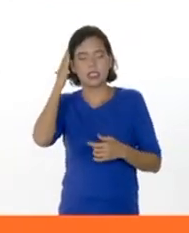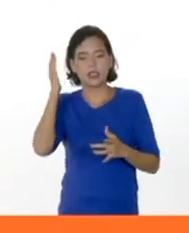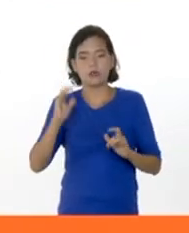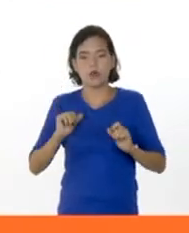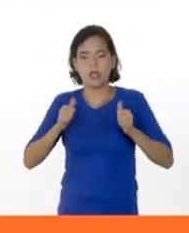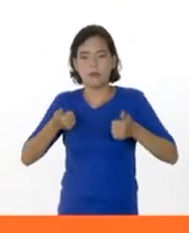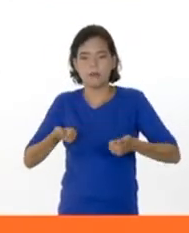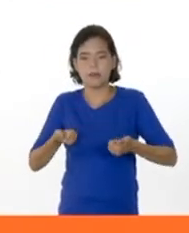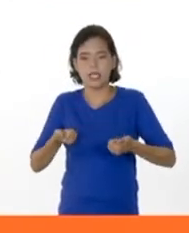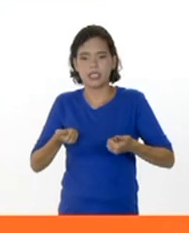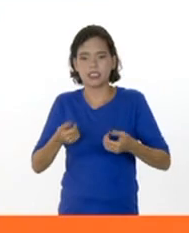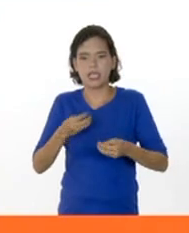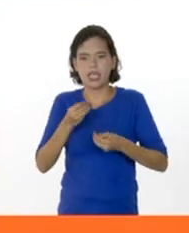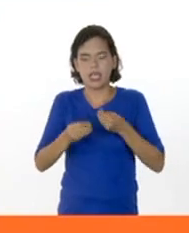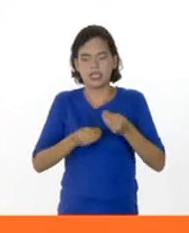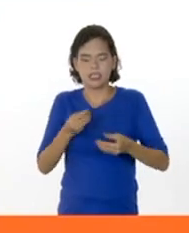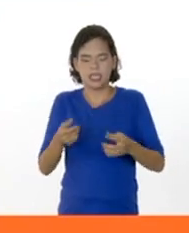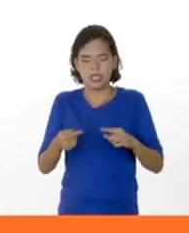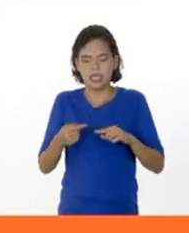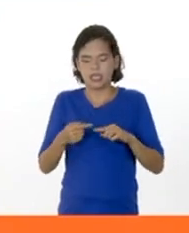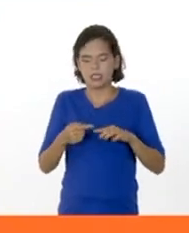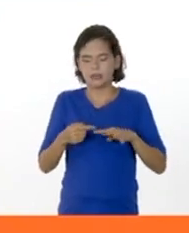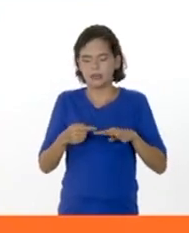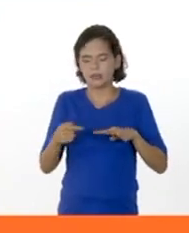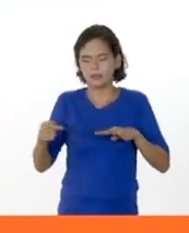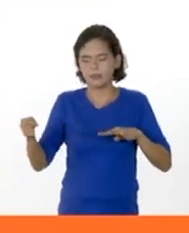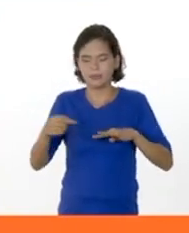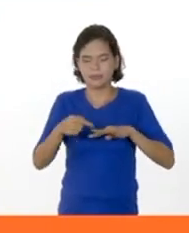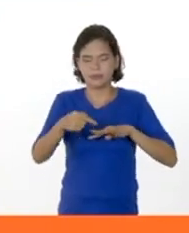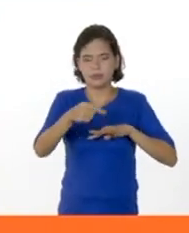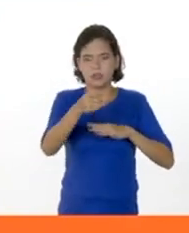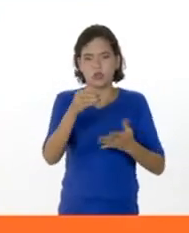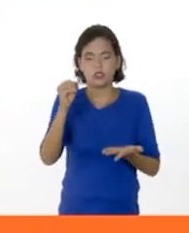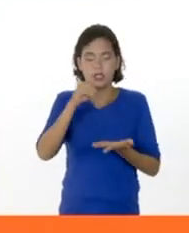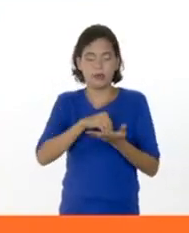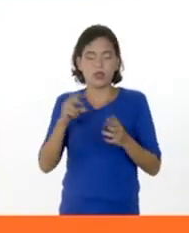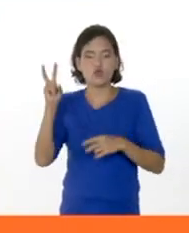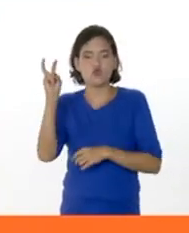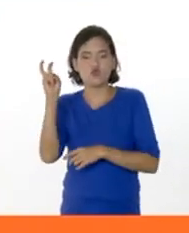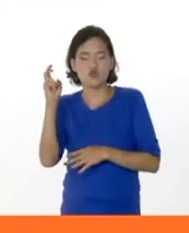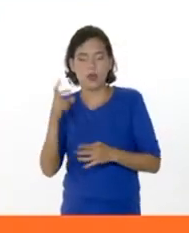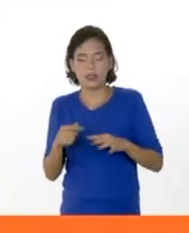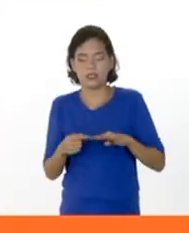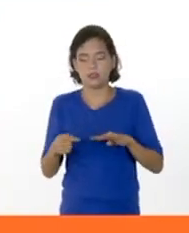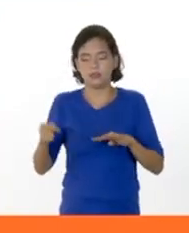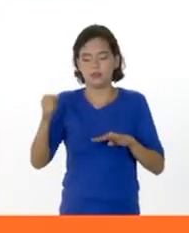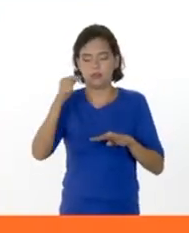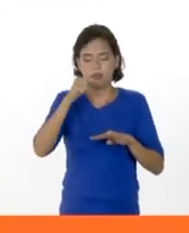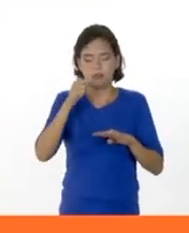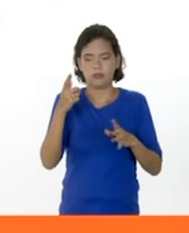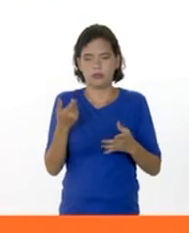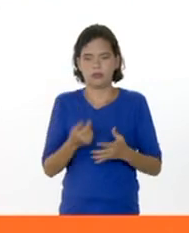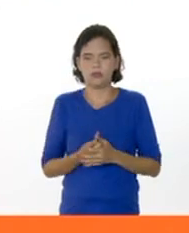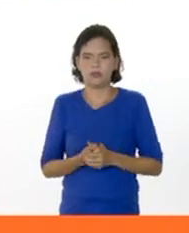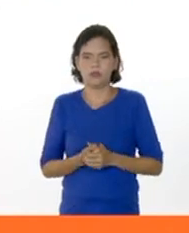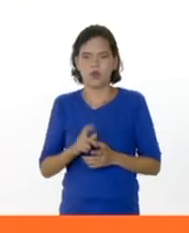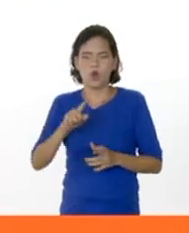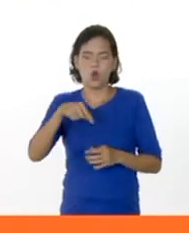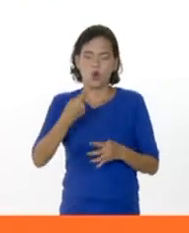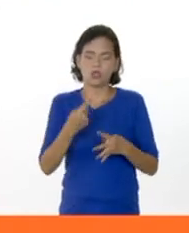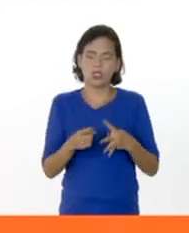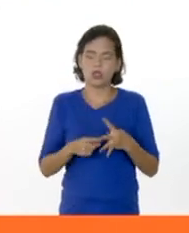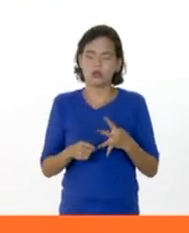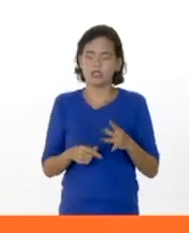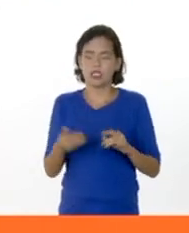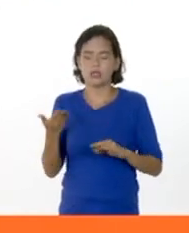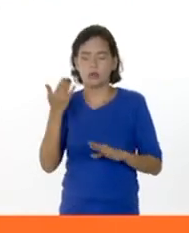cablearse nuevamente y armar nuevas conexiones neuronales. ¿Ok? Sí, otra cosa que es importante de lo